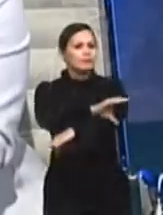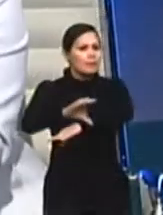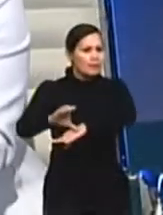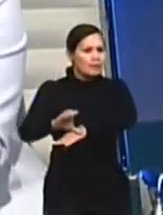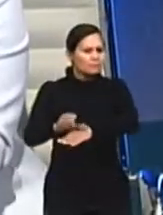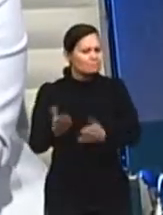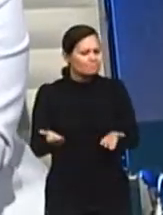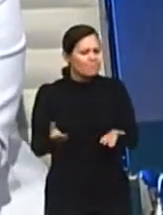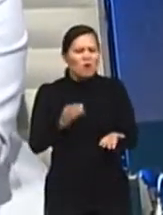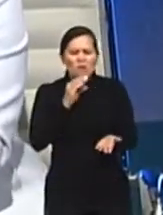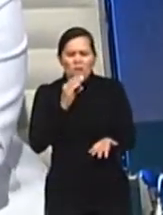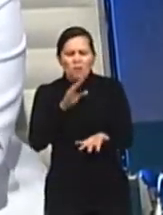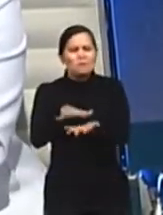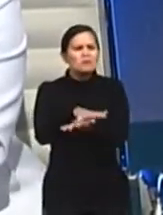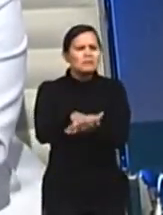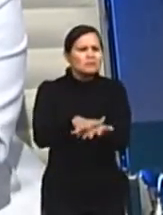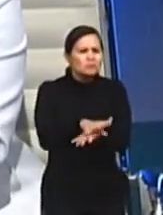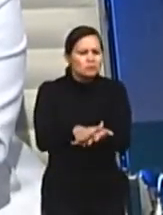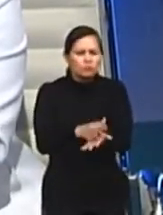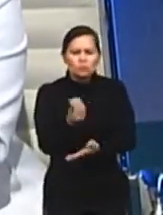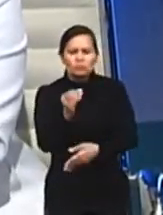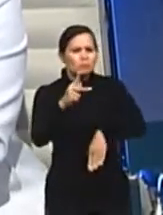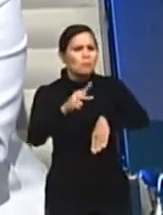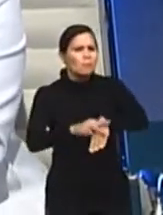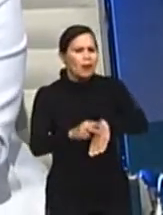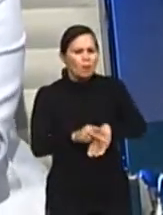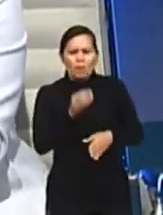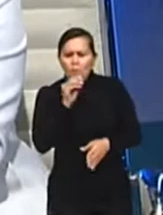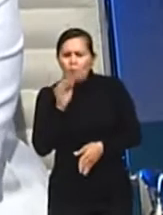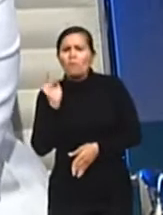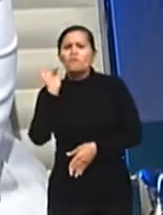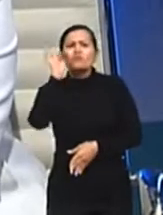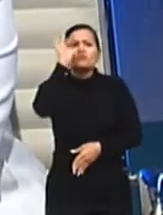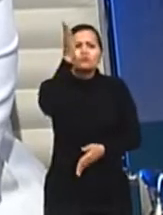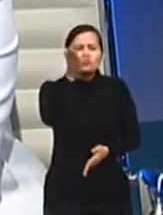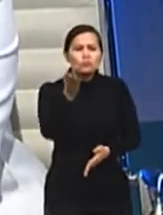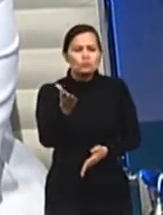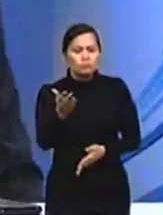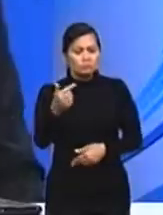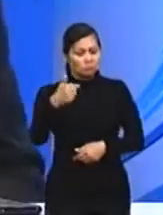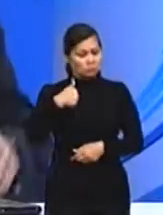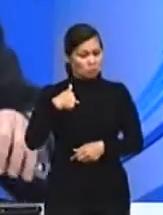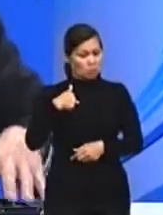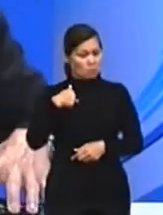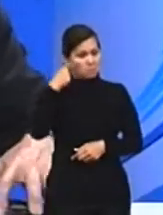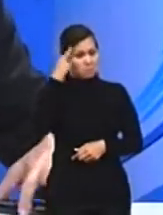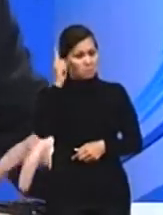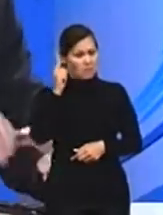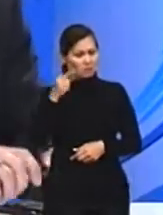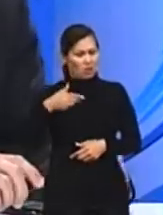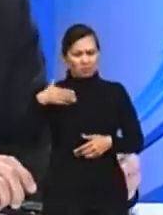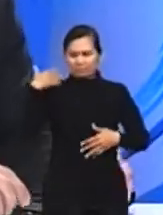¿Cómo analizar la situación de la juventud en Paraguay? ¿Hacia dónde va? Yo creo que está en algunos sentidos un poco